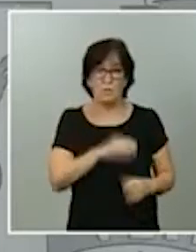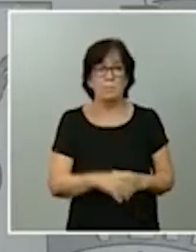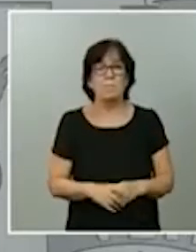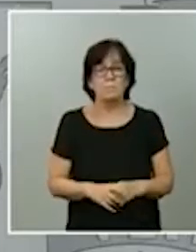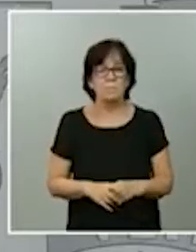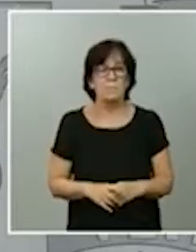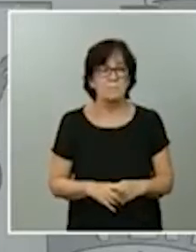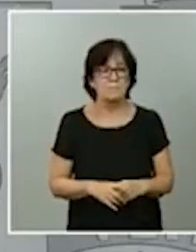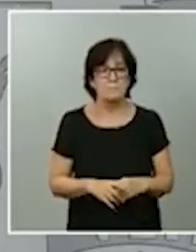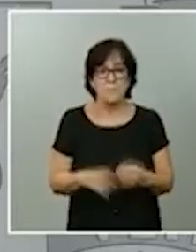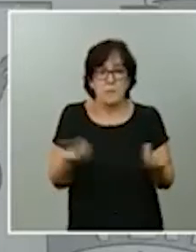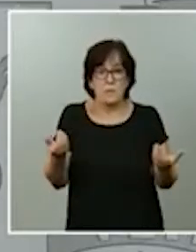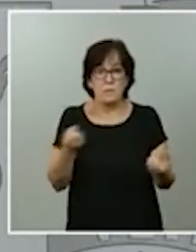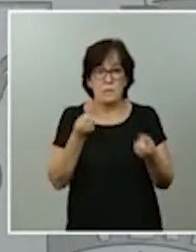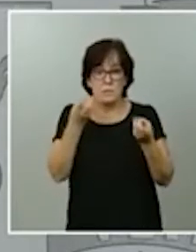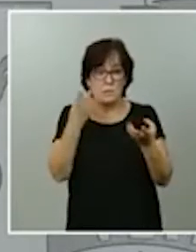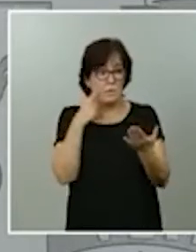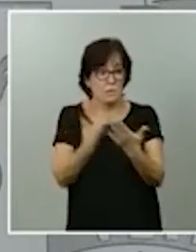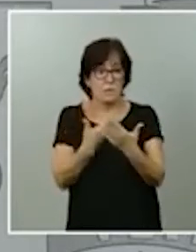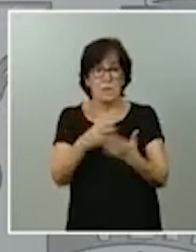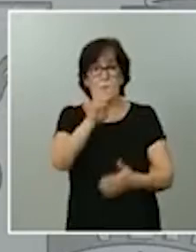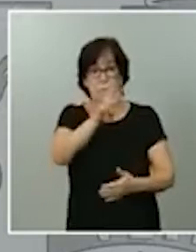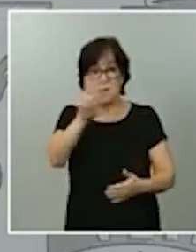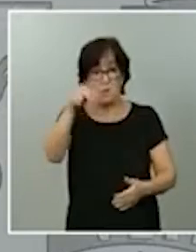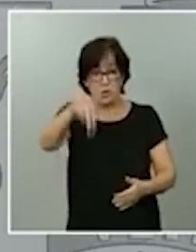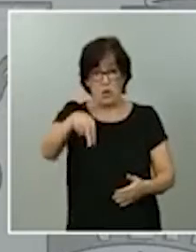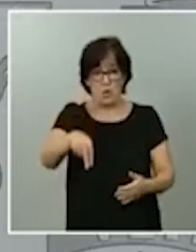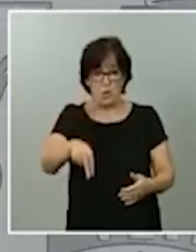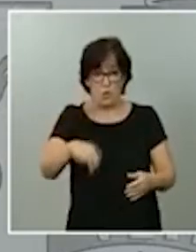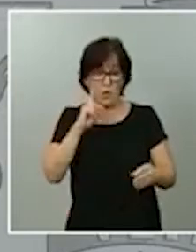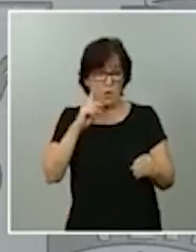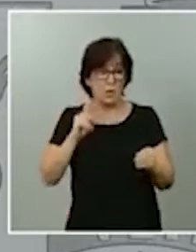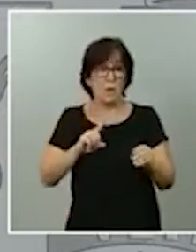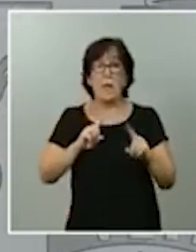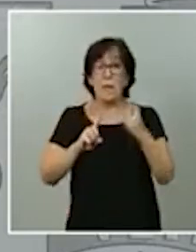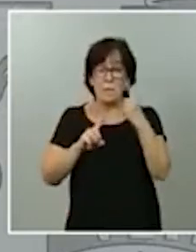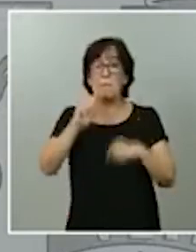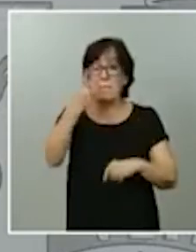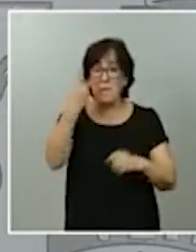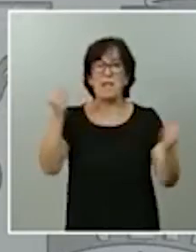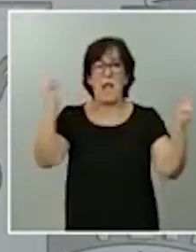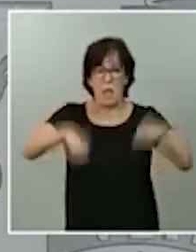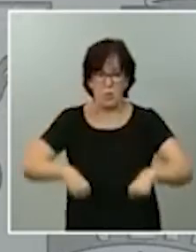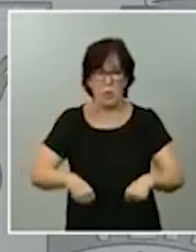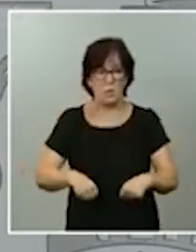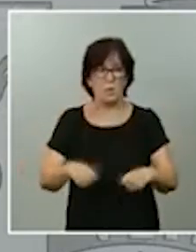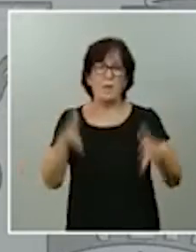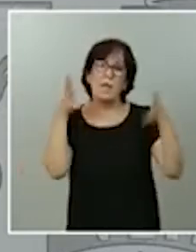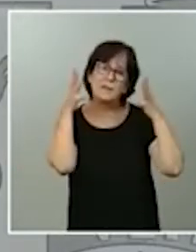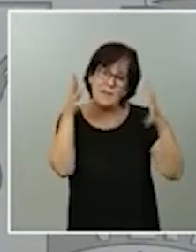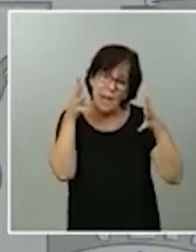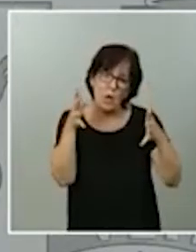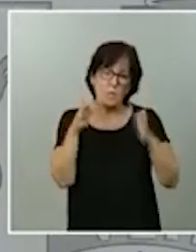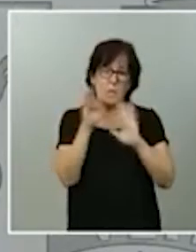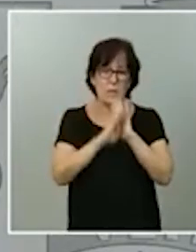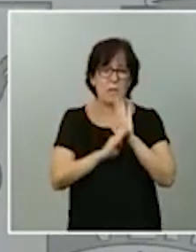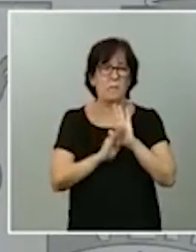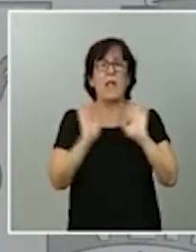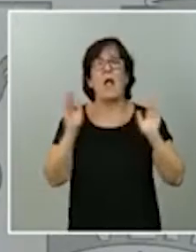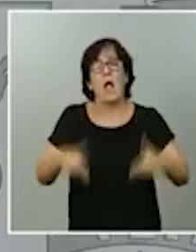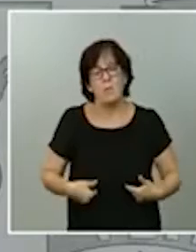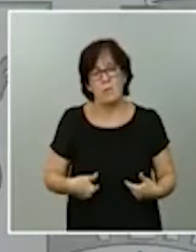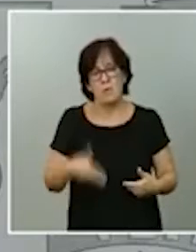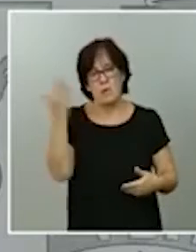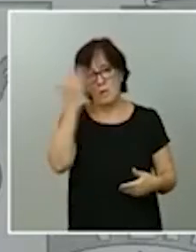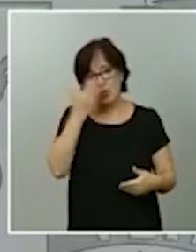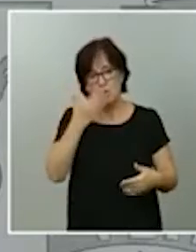ahí los datos, lo avalan. Fue el 22 de junio, precisamente, cuando se llegó al primer acuerdo de recomendaciones para la vuelta al cole segura entre